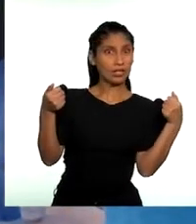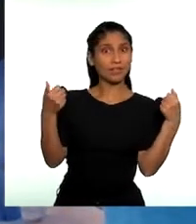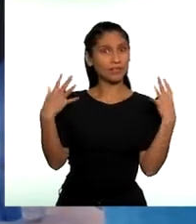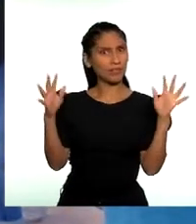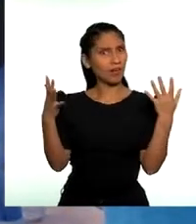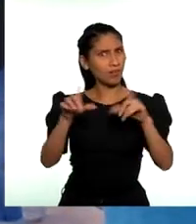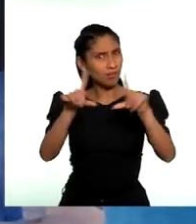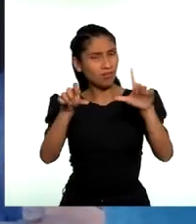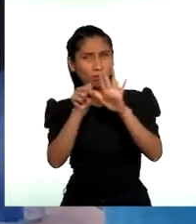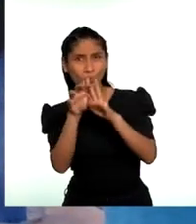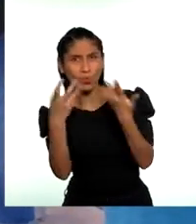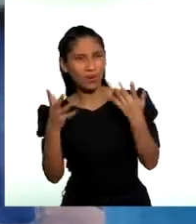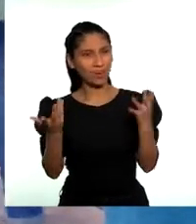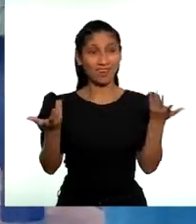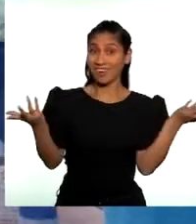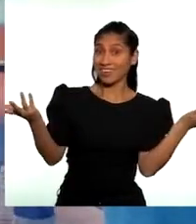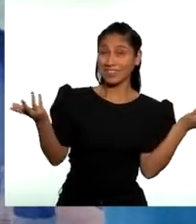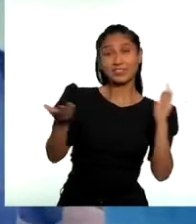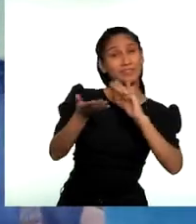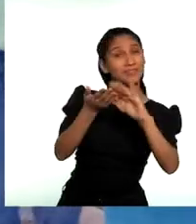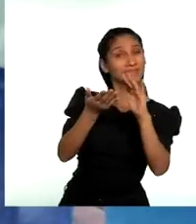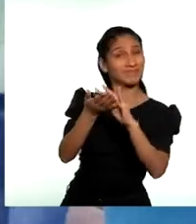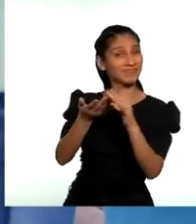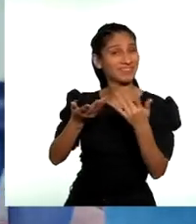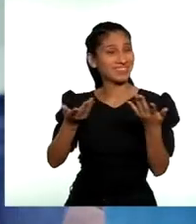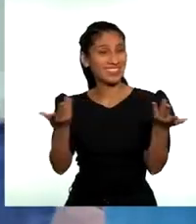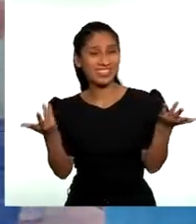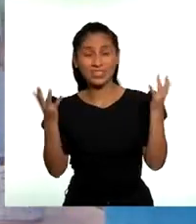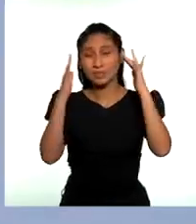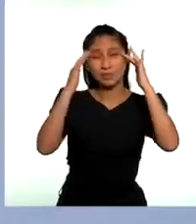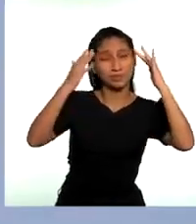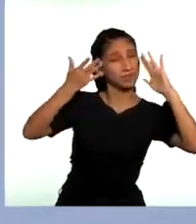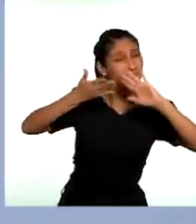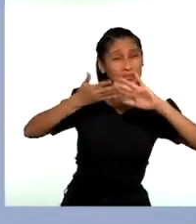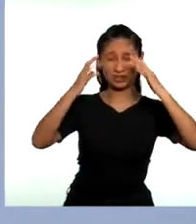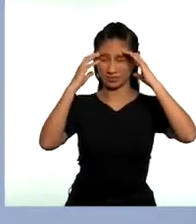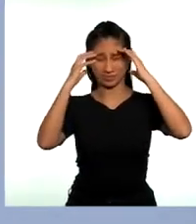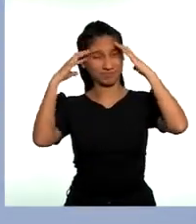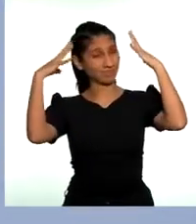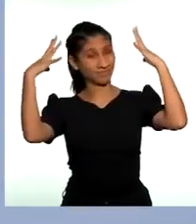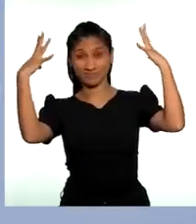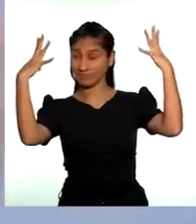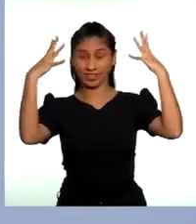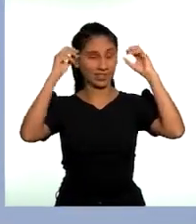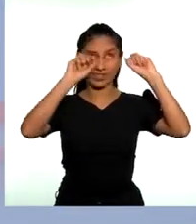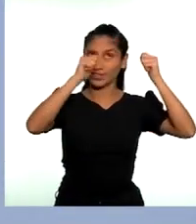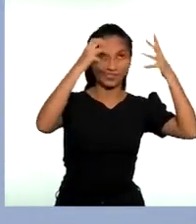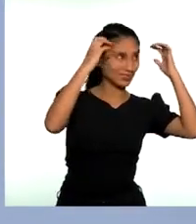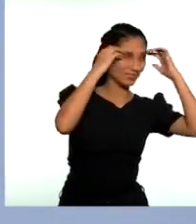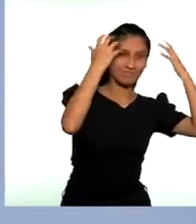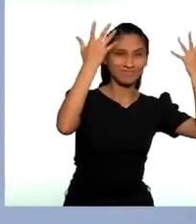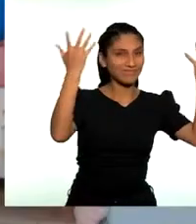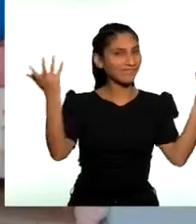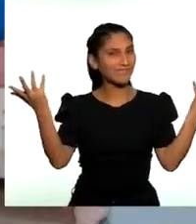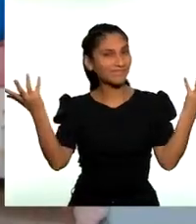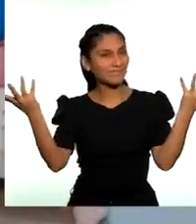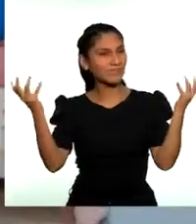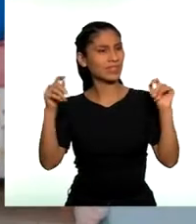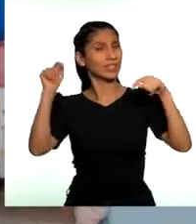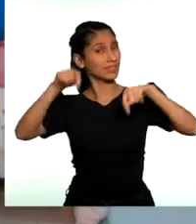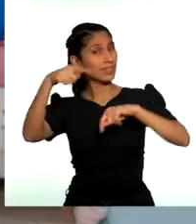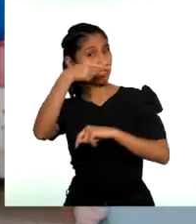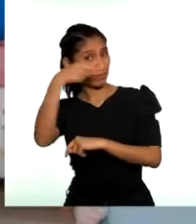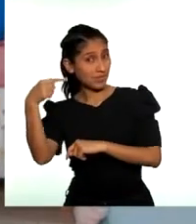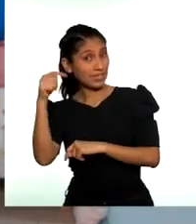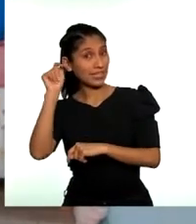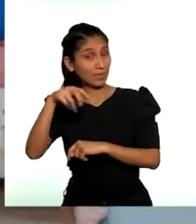¡Ay! ¿Ya estamos grabando? ¡Ay! Disculpen. Perdón, estaba con la cabeza en otro lado. En